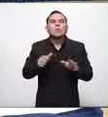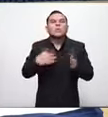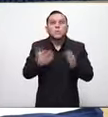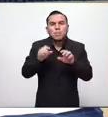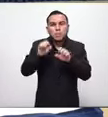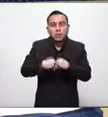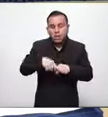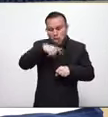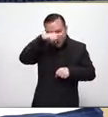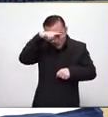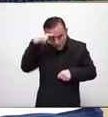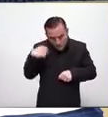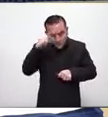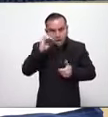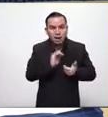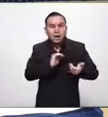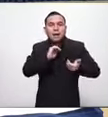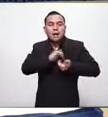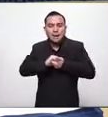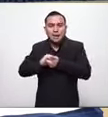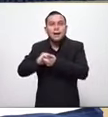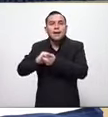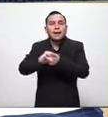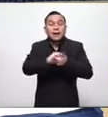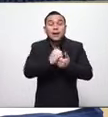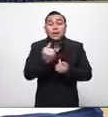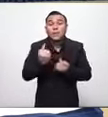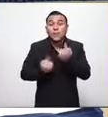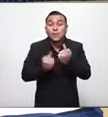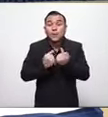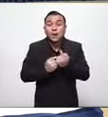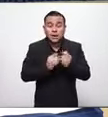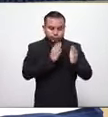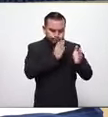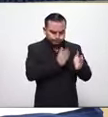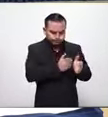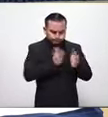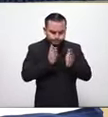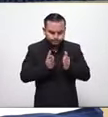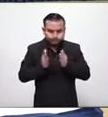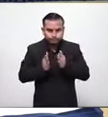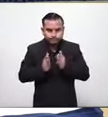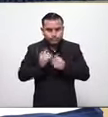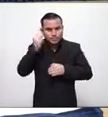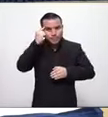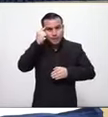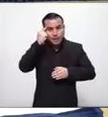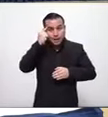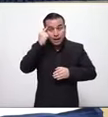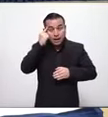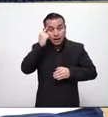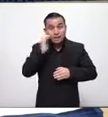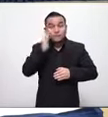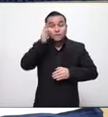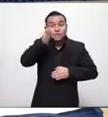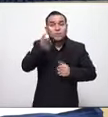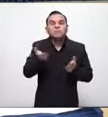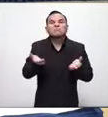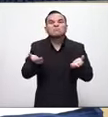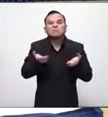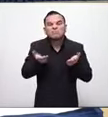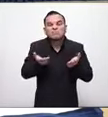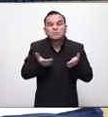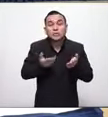trabajar en conjunto en los preparativos para que cuando nosotros podamos salir existan